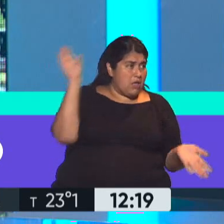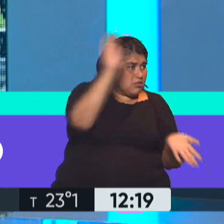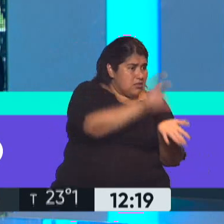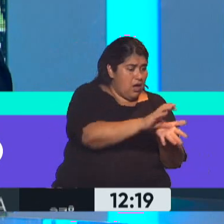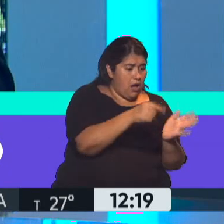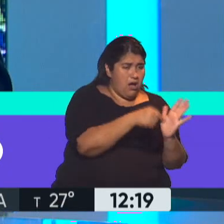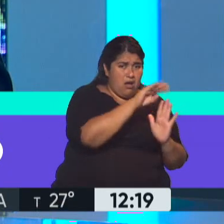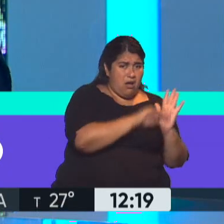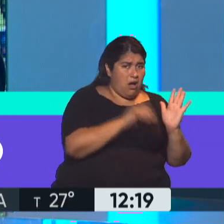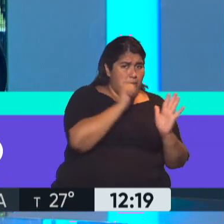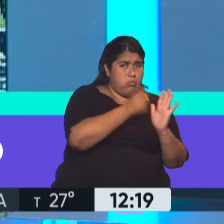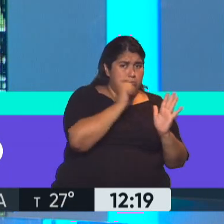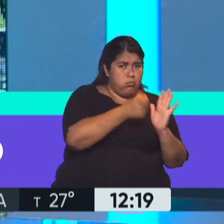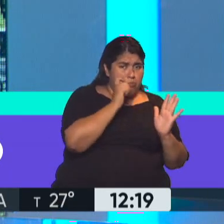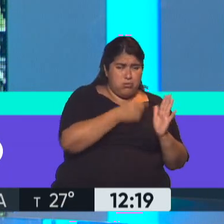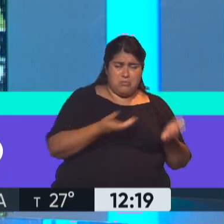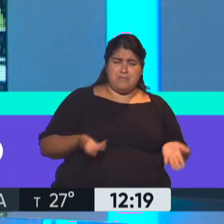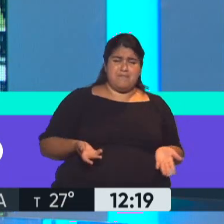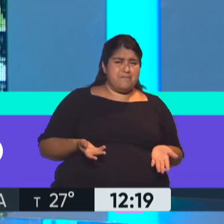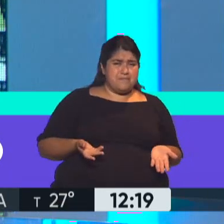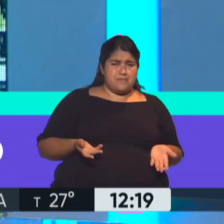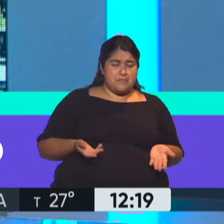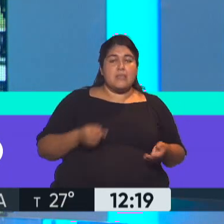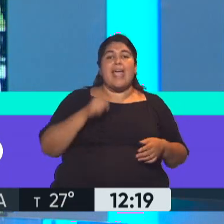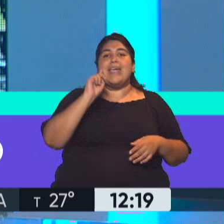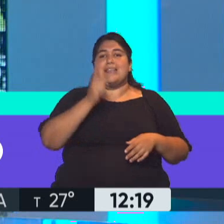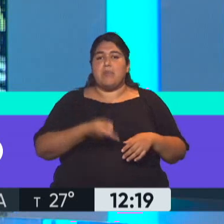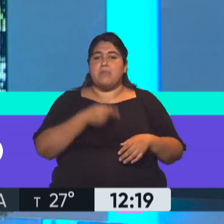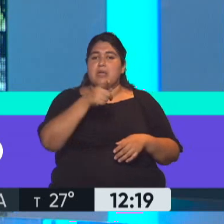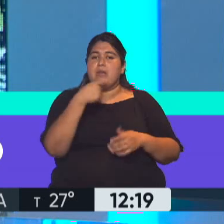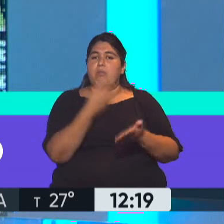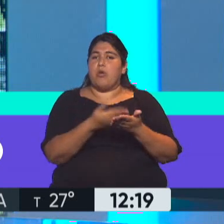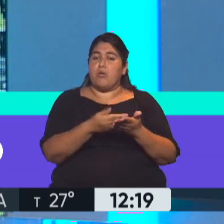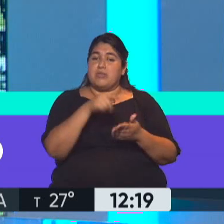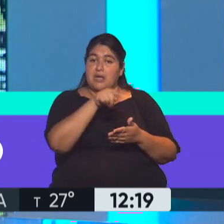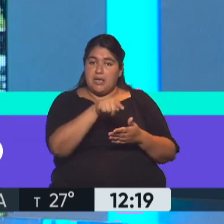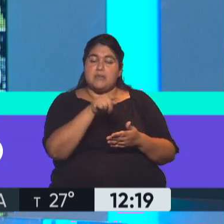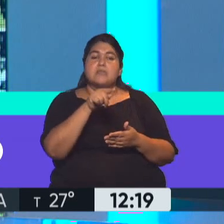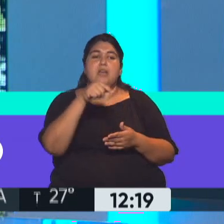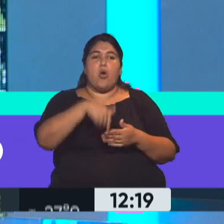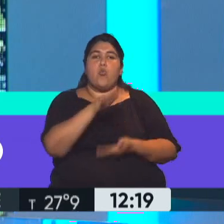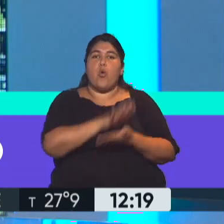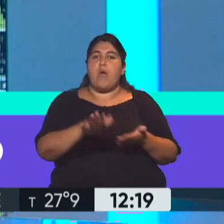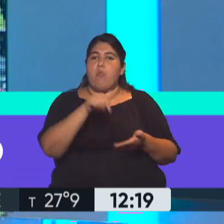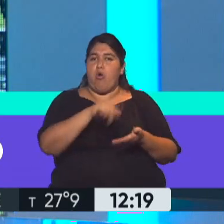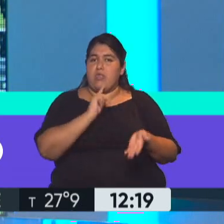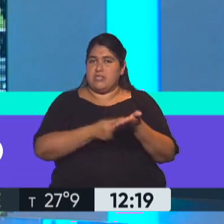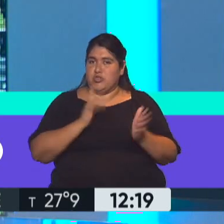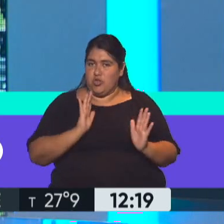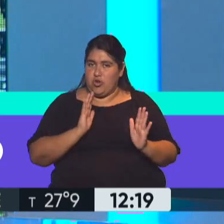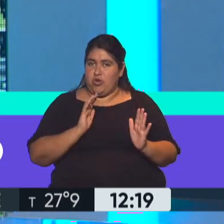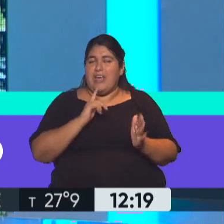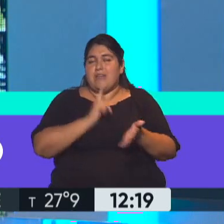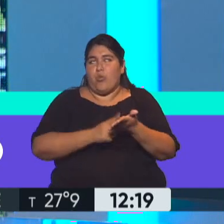violando todos sus reglamentos internos. Y después lo otro que planteaba, el escenario que se abre ahora. Sí, es cierto.